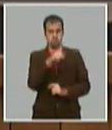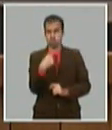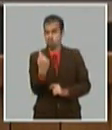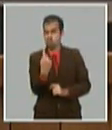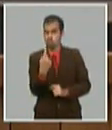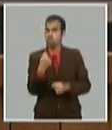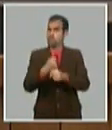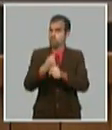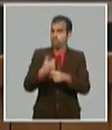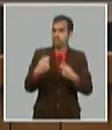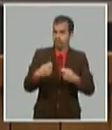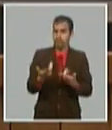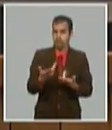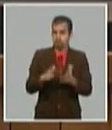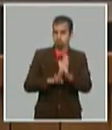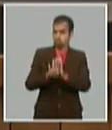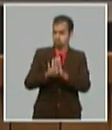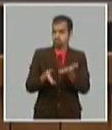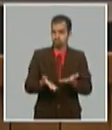y trabajadores